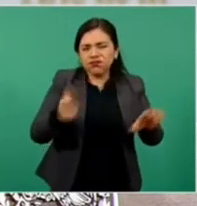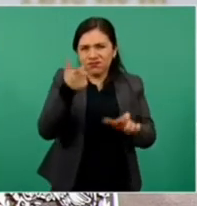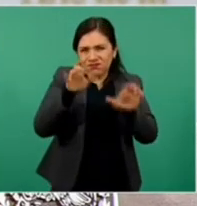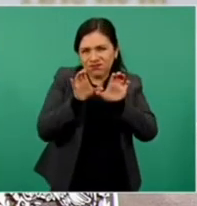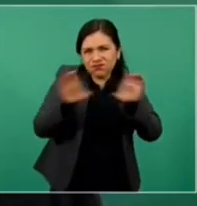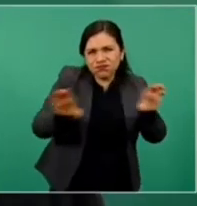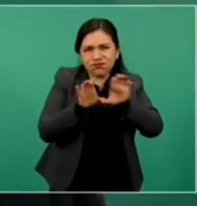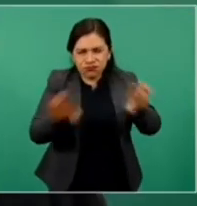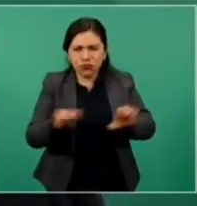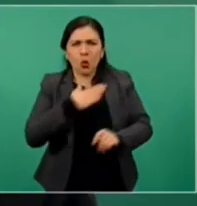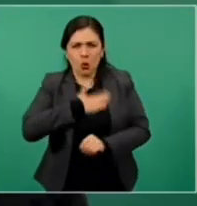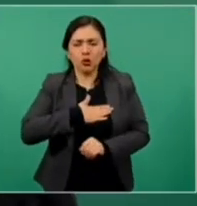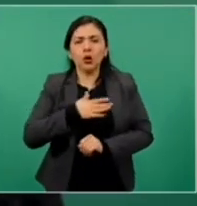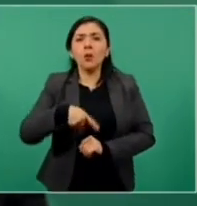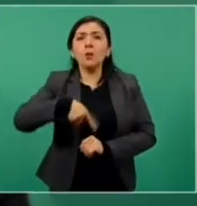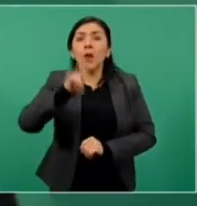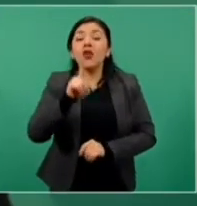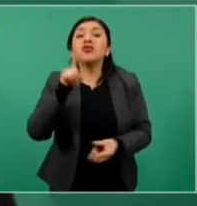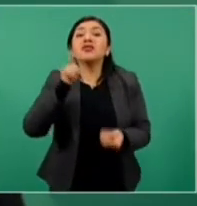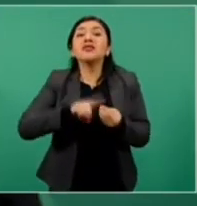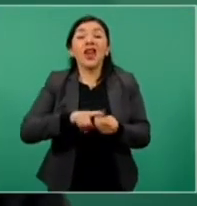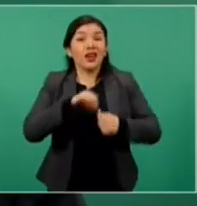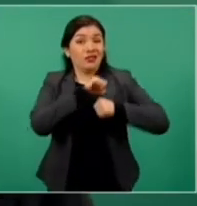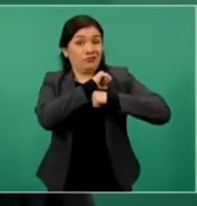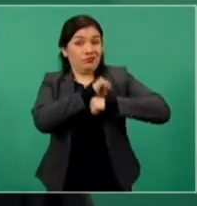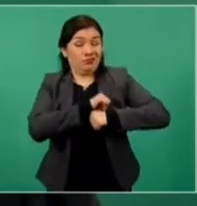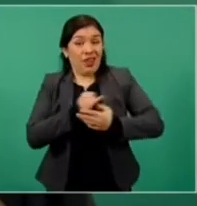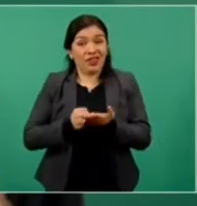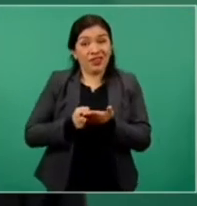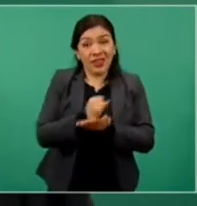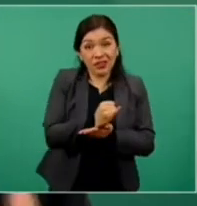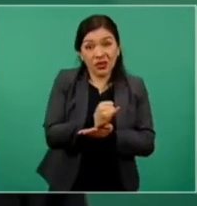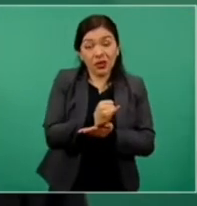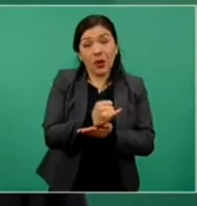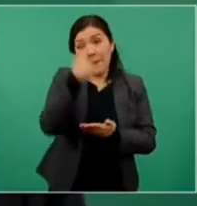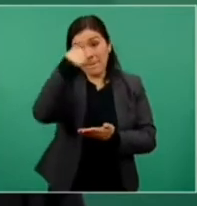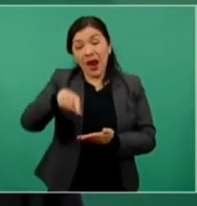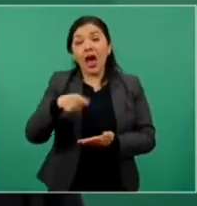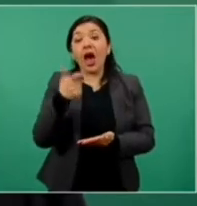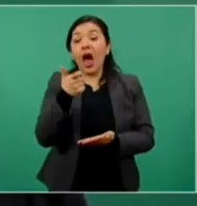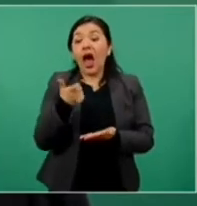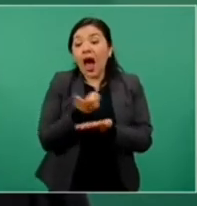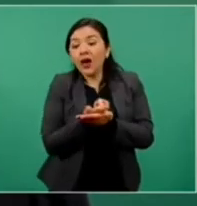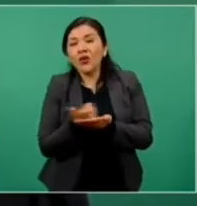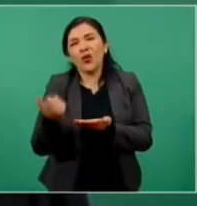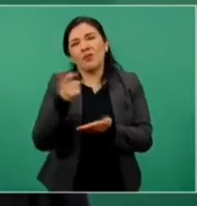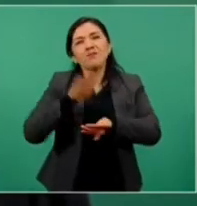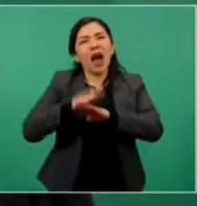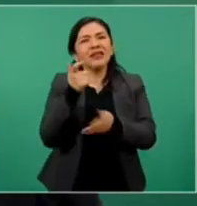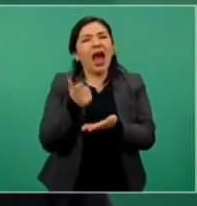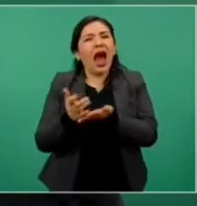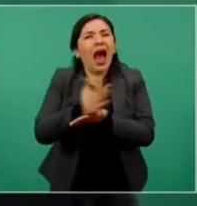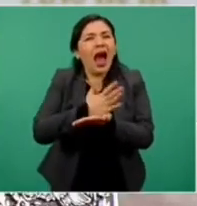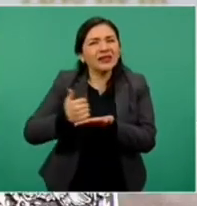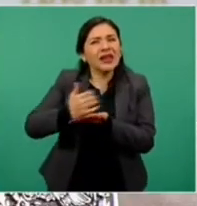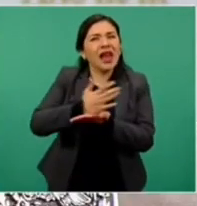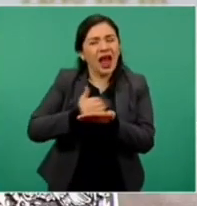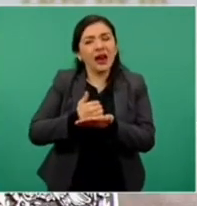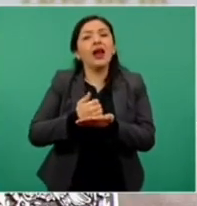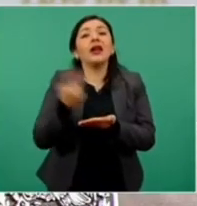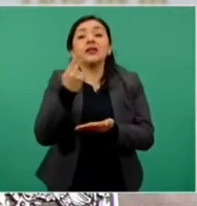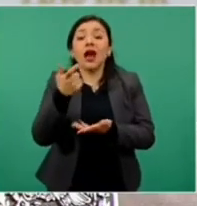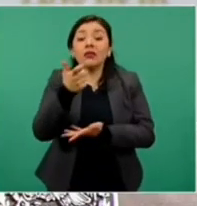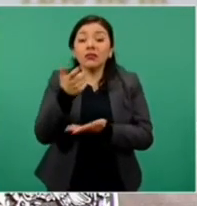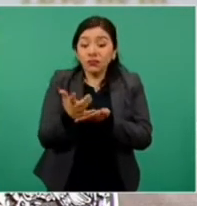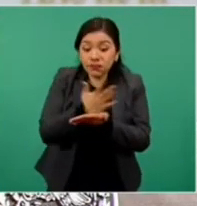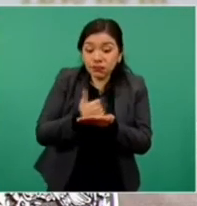al final las decisiones eran en el sentido de que las utilidades se reinvirtieran en la misma refinería y por